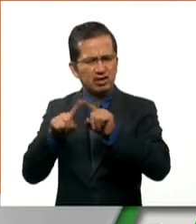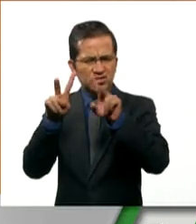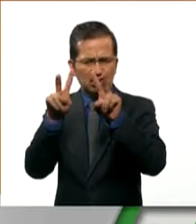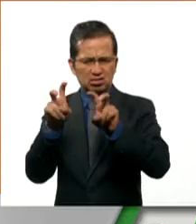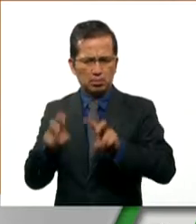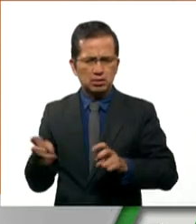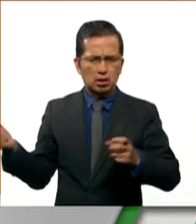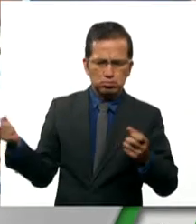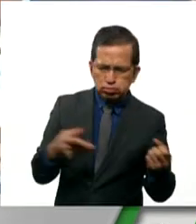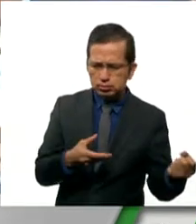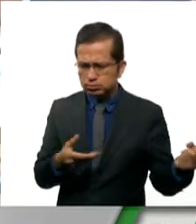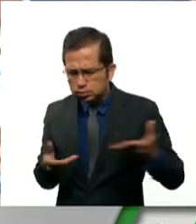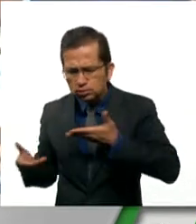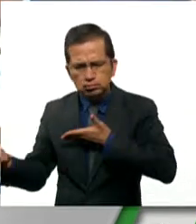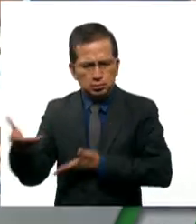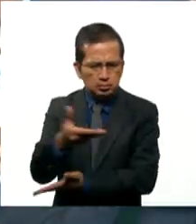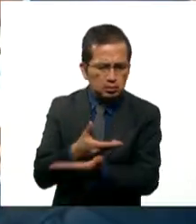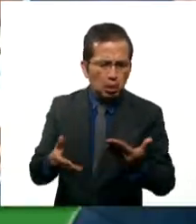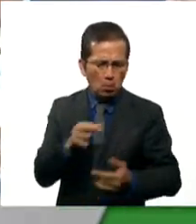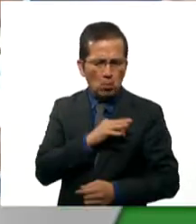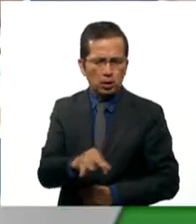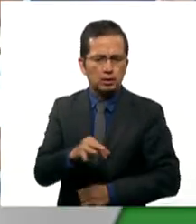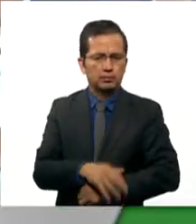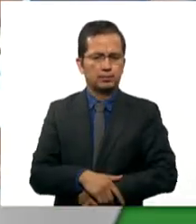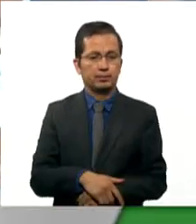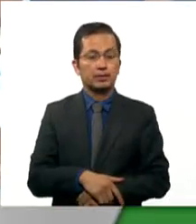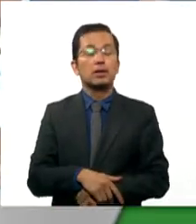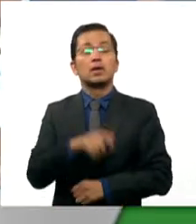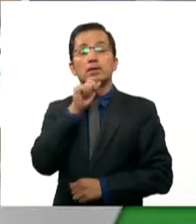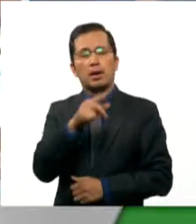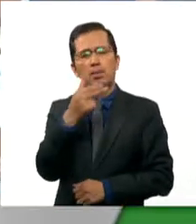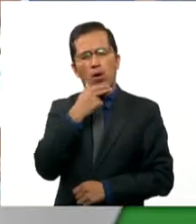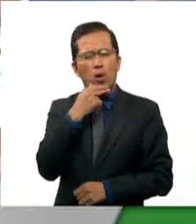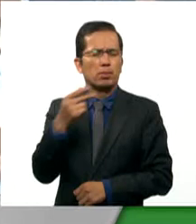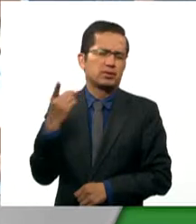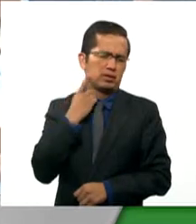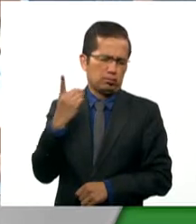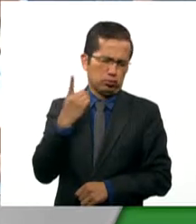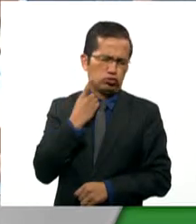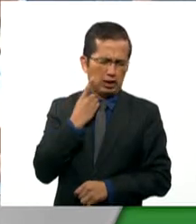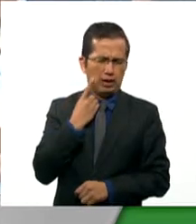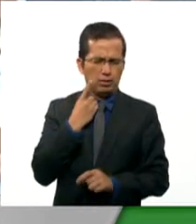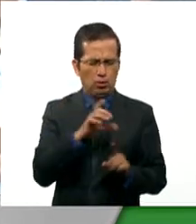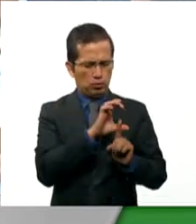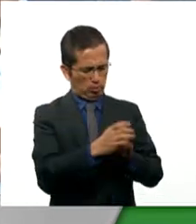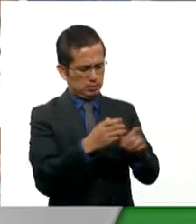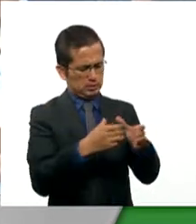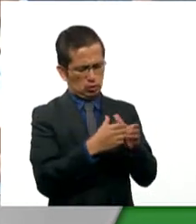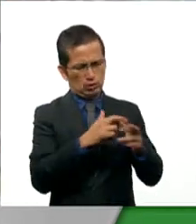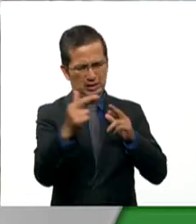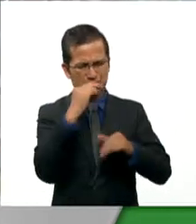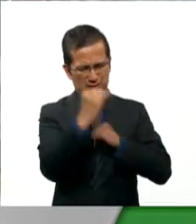con mutuo apoyo. Estuvo presente también el diputado presidente de la Comisión de Relaciones Exteriores.